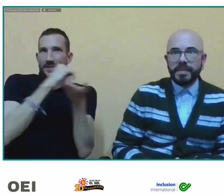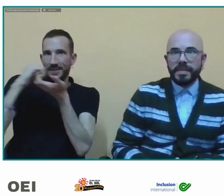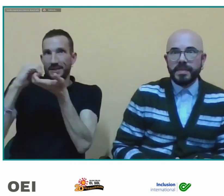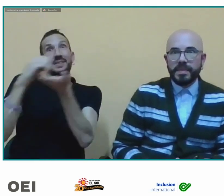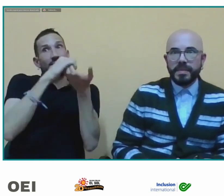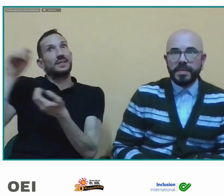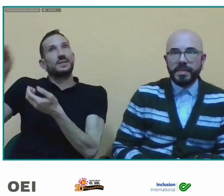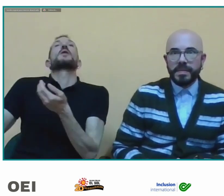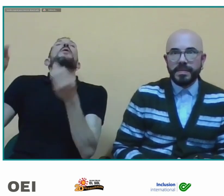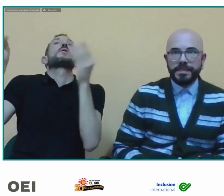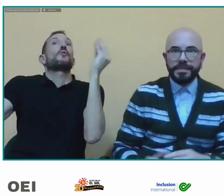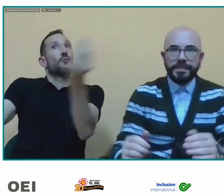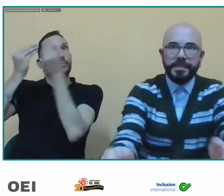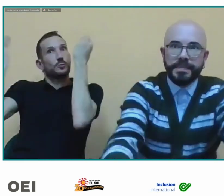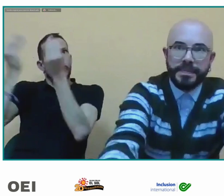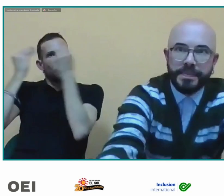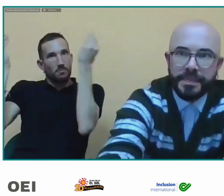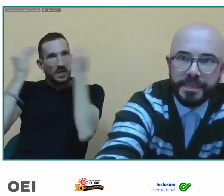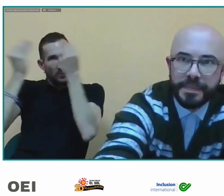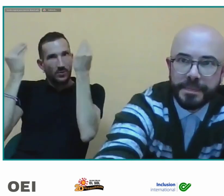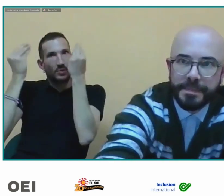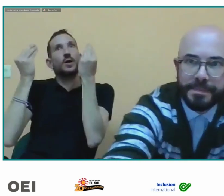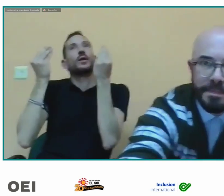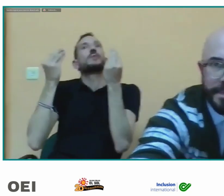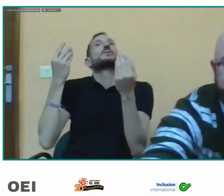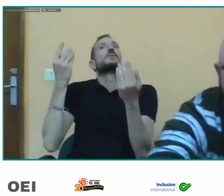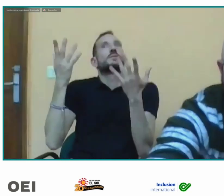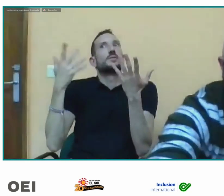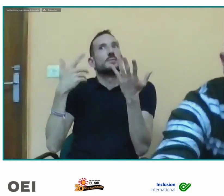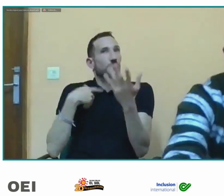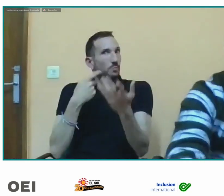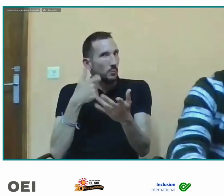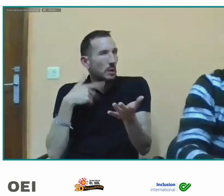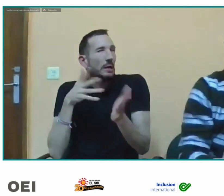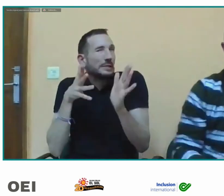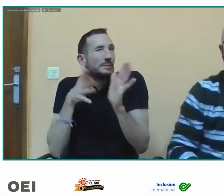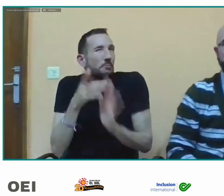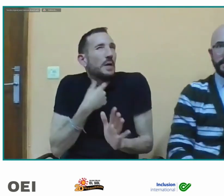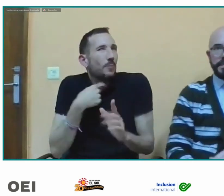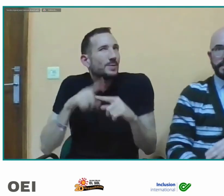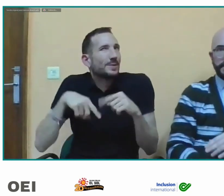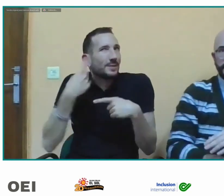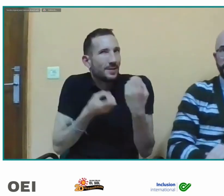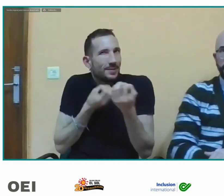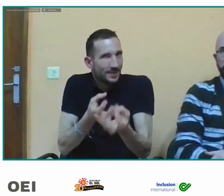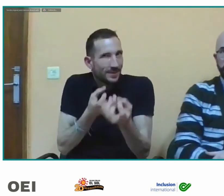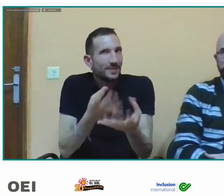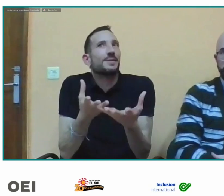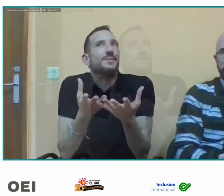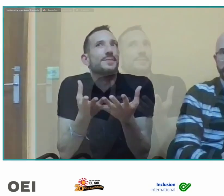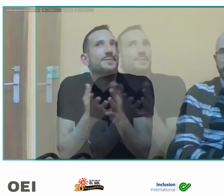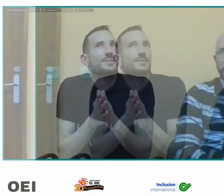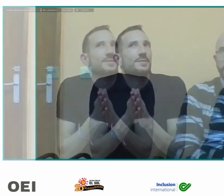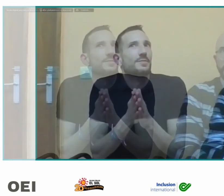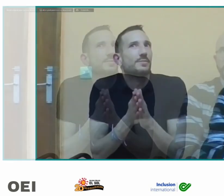nosotros los especialistas en lengua de signos asesores sordos tenemos formación como especialistas en lengua de signos de